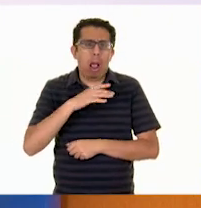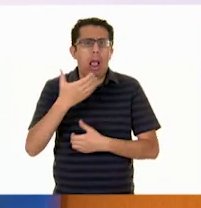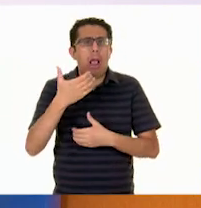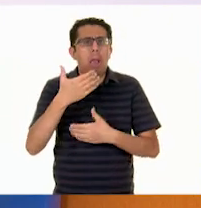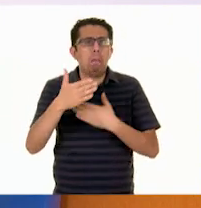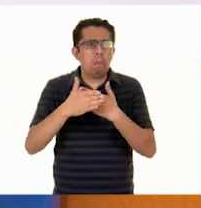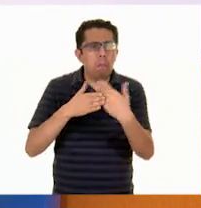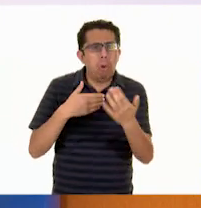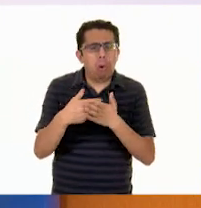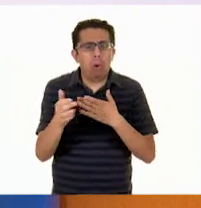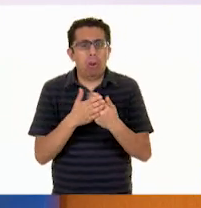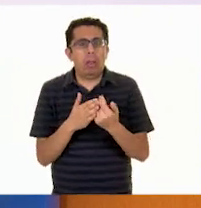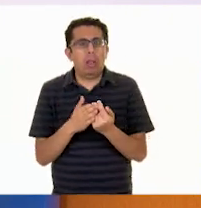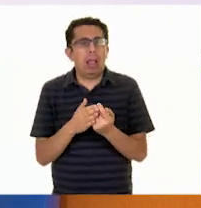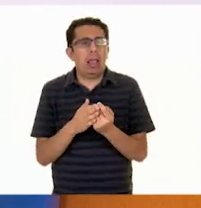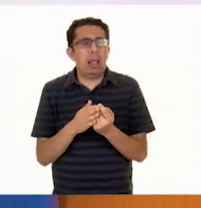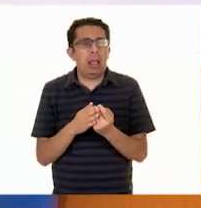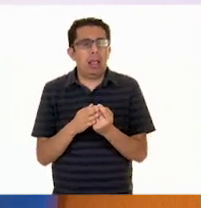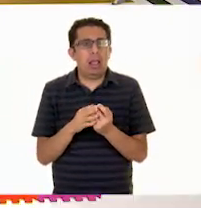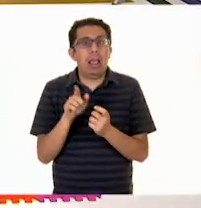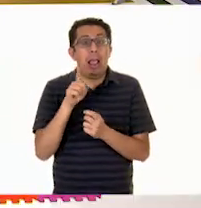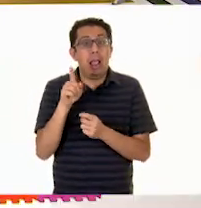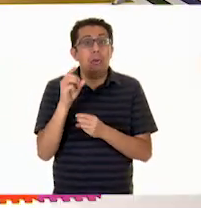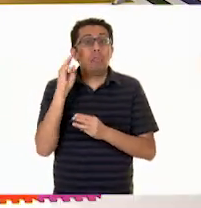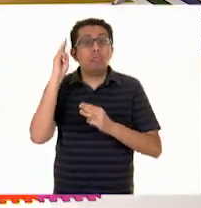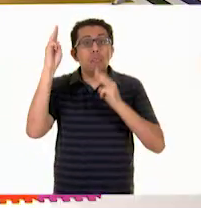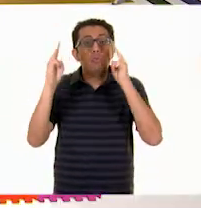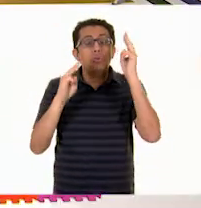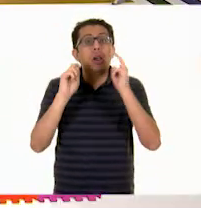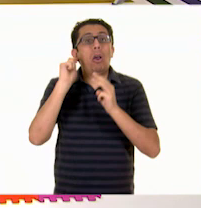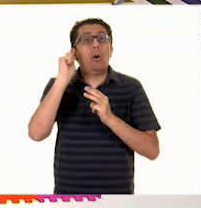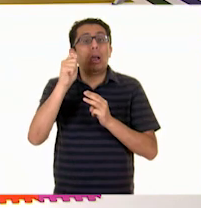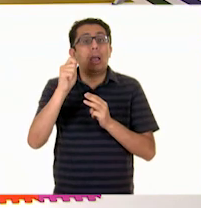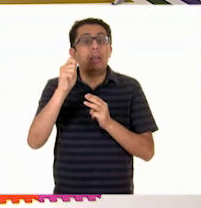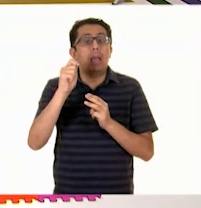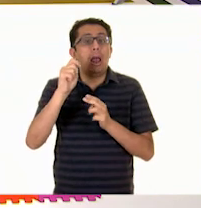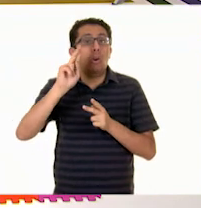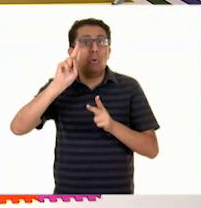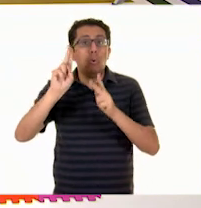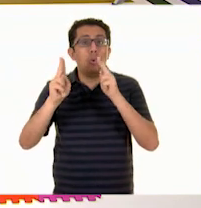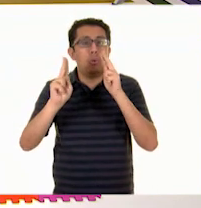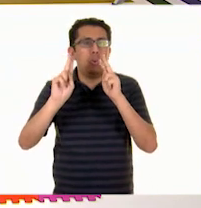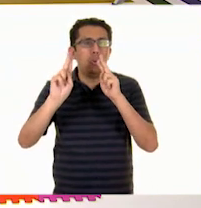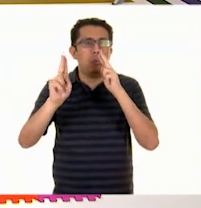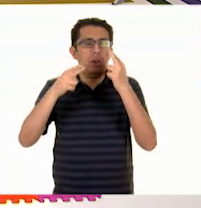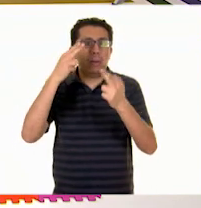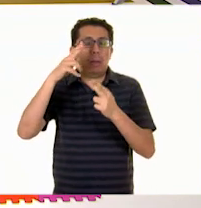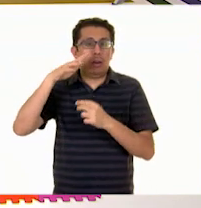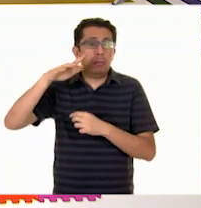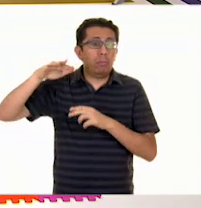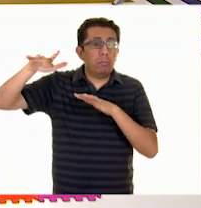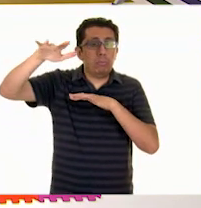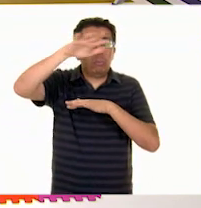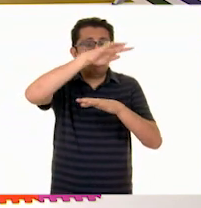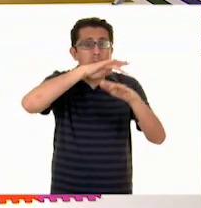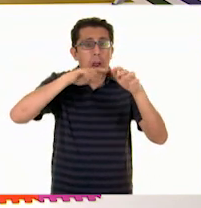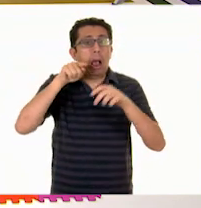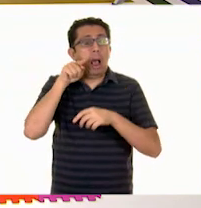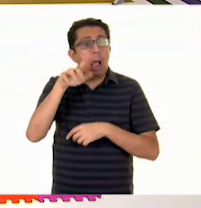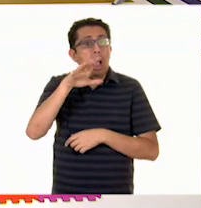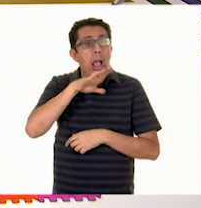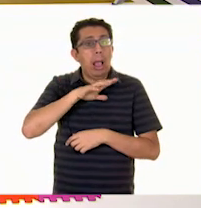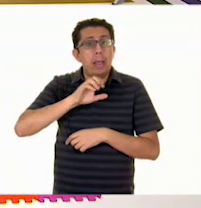Como en el Museo del Espacio. Ahí descubrí unas